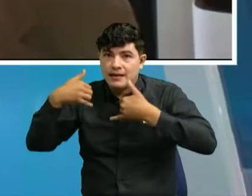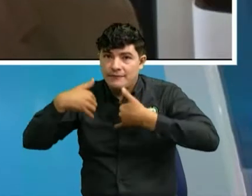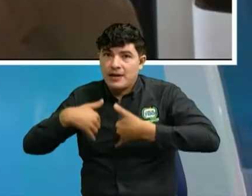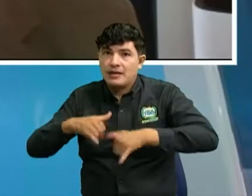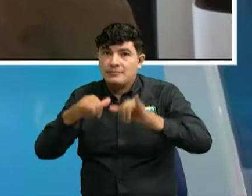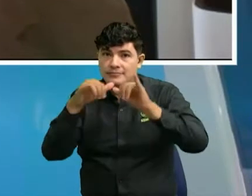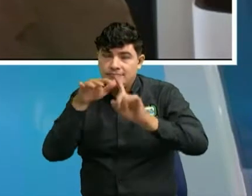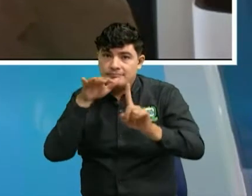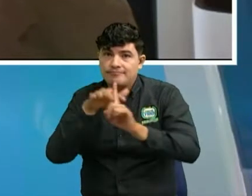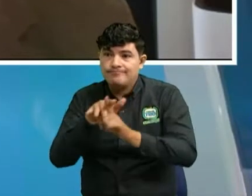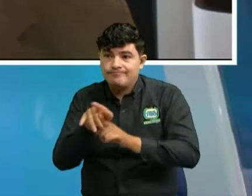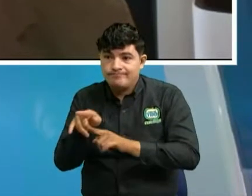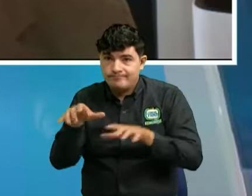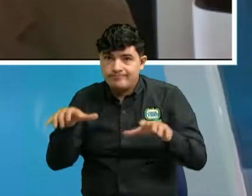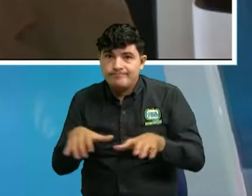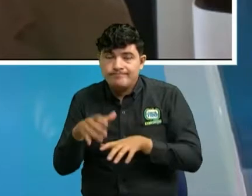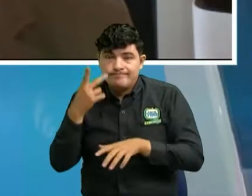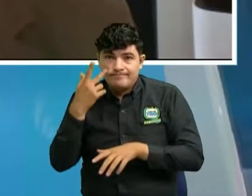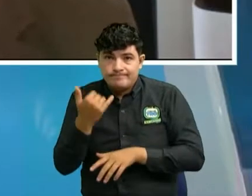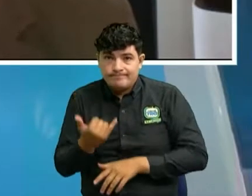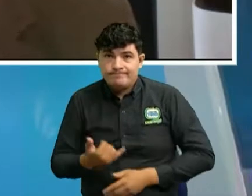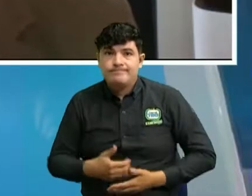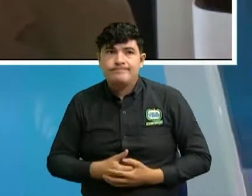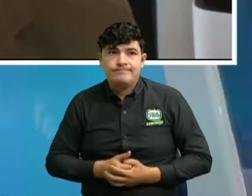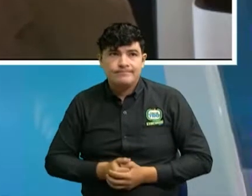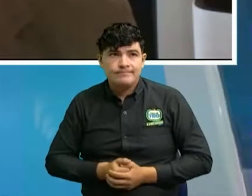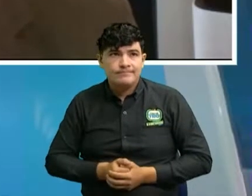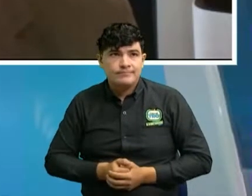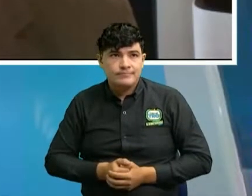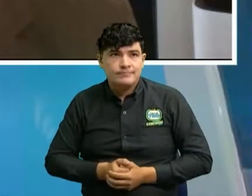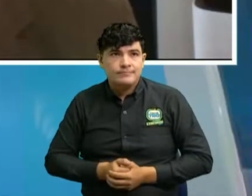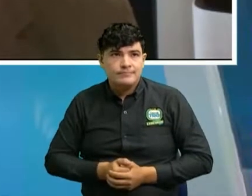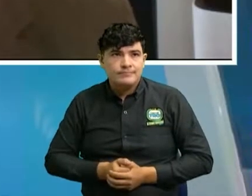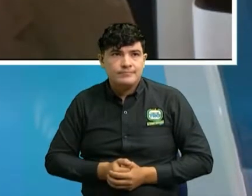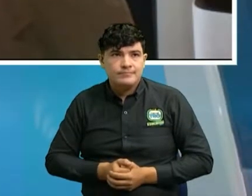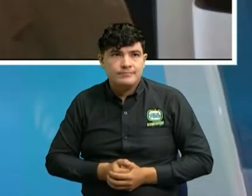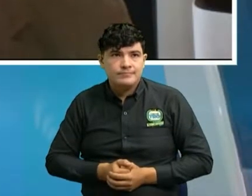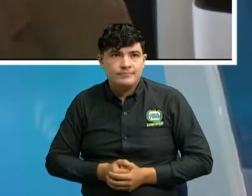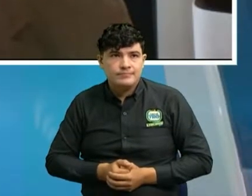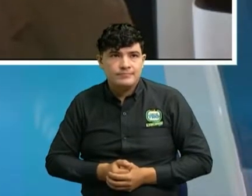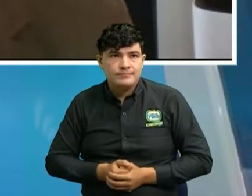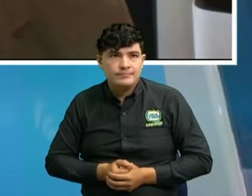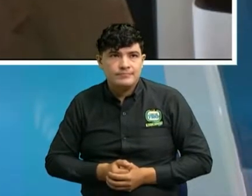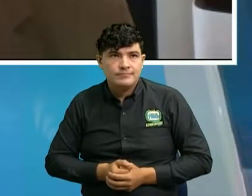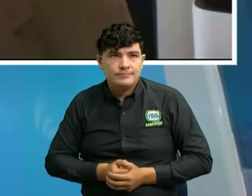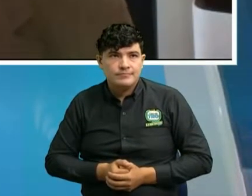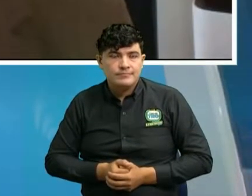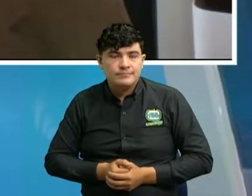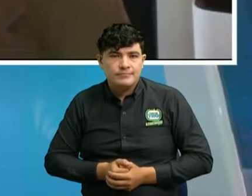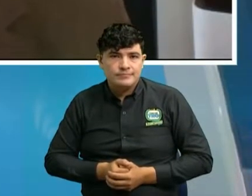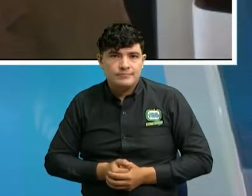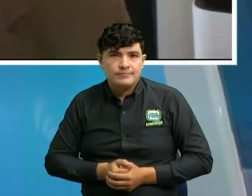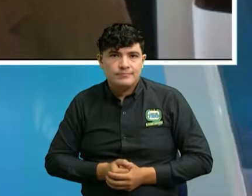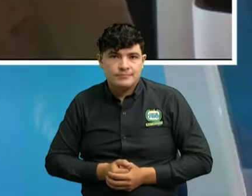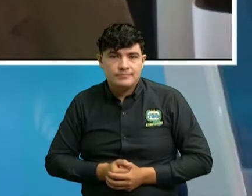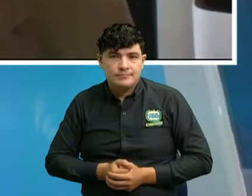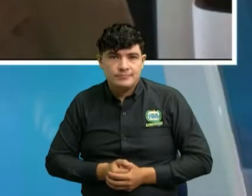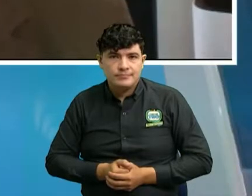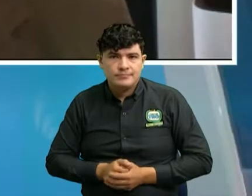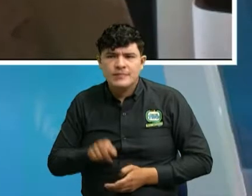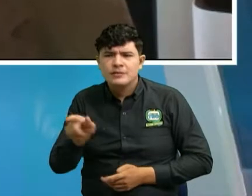que ocurre la estafa con un ciberdelito con el cual la señora fue víctima de un hurto de